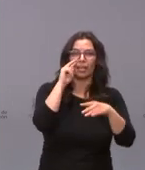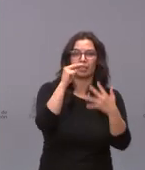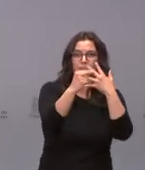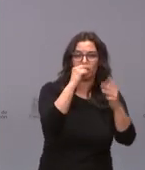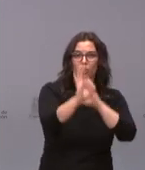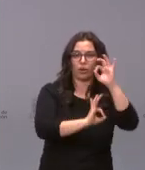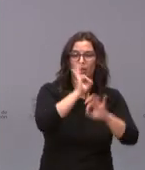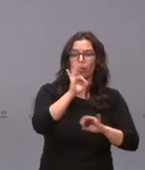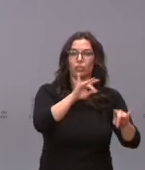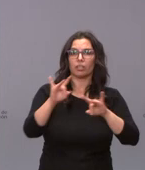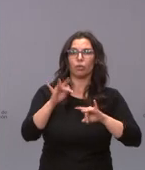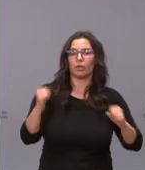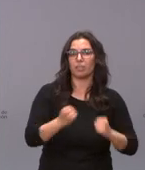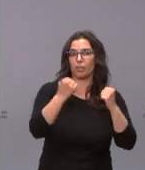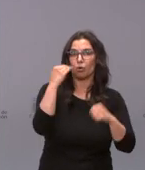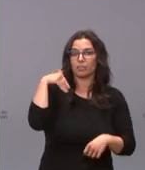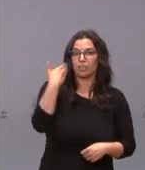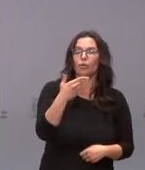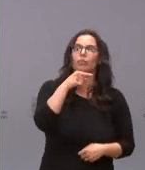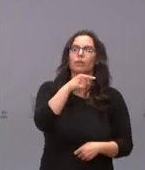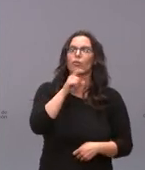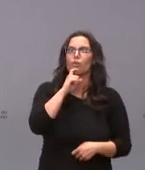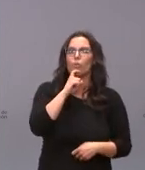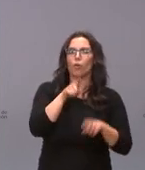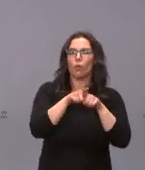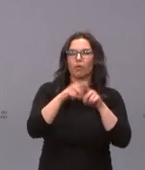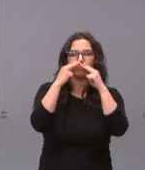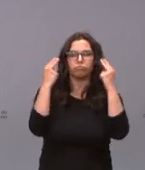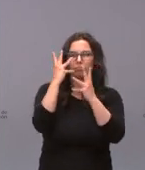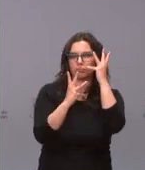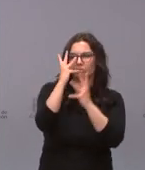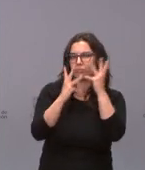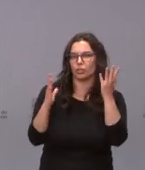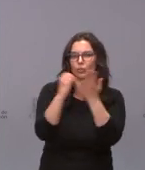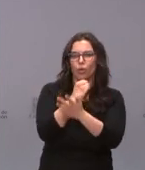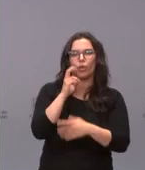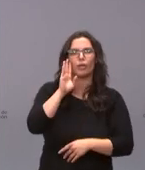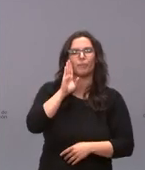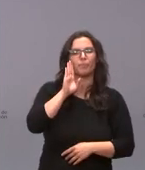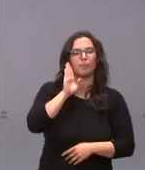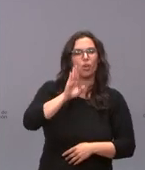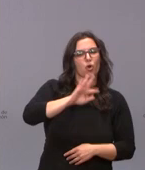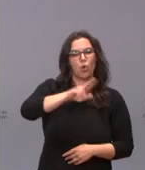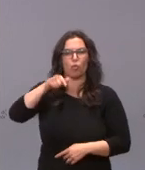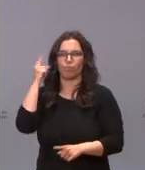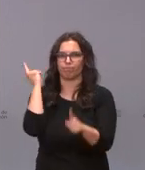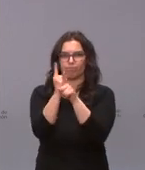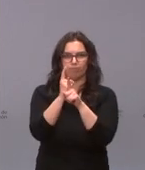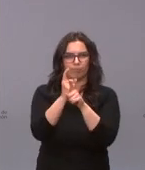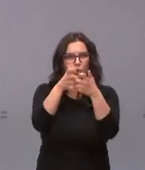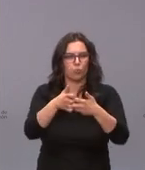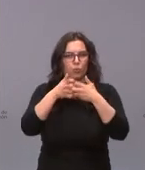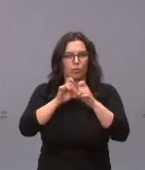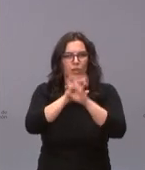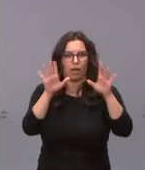Ordenación del Territorio y Acción Exterior a través de la rendición de cuentas y la lucha contra la corrupción en la que se inserta el anteproyecto de ley para la creación